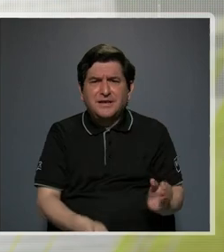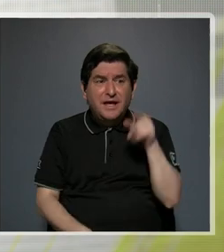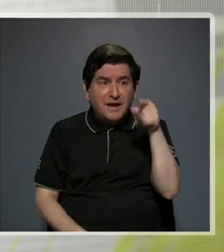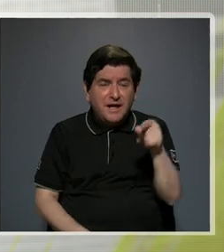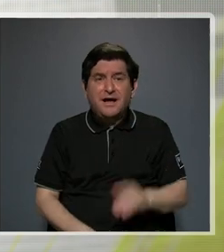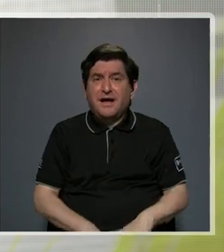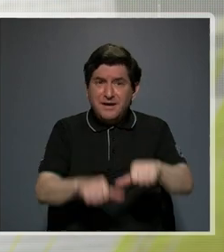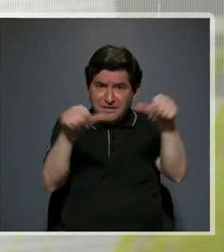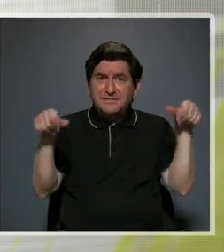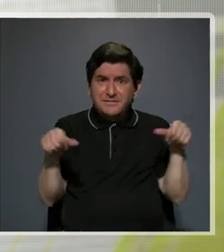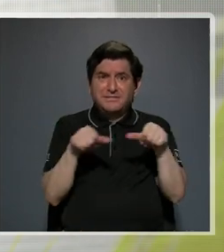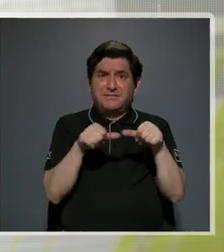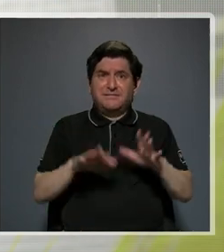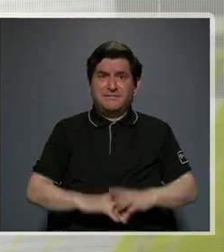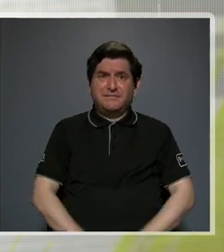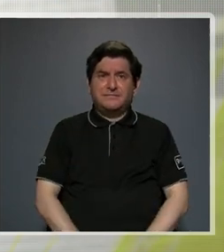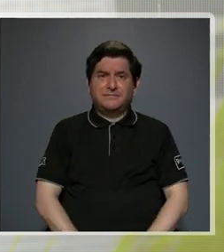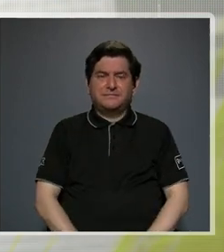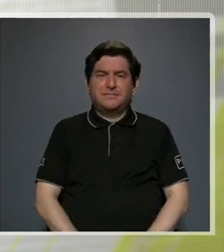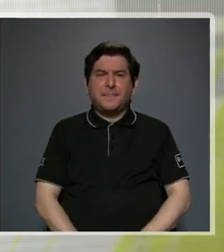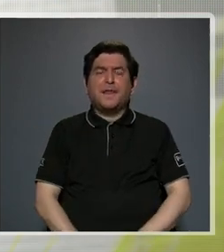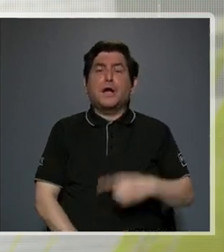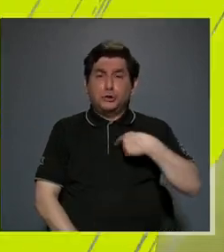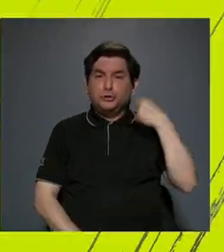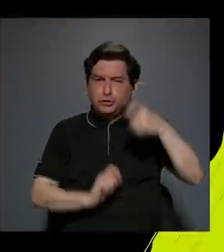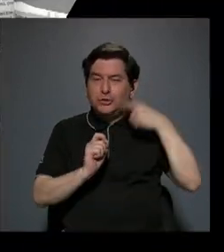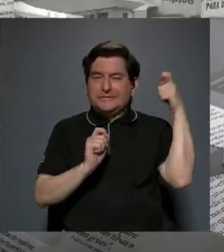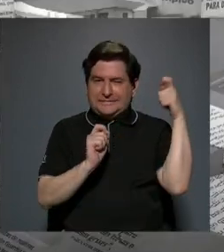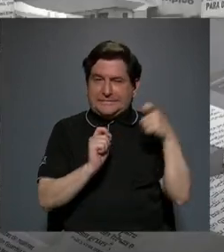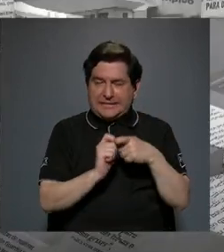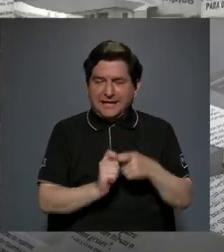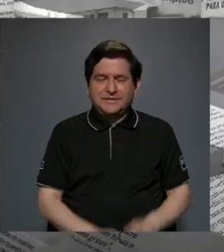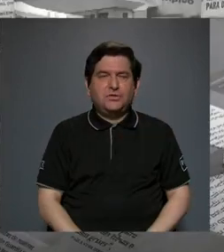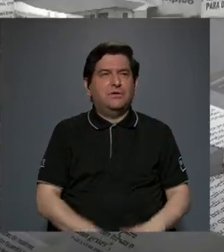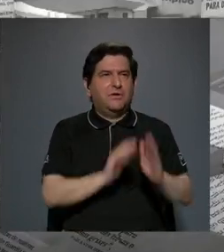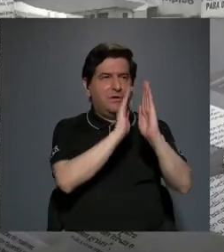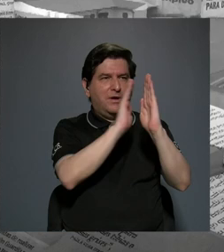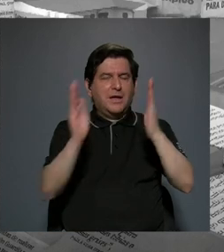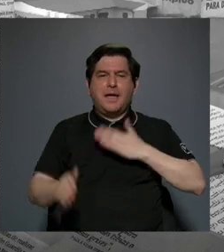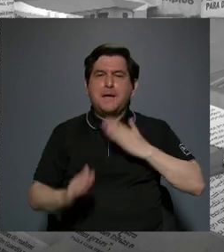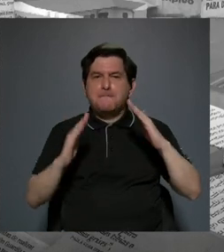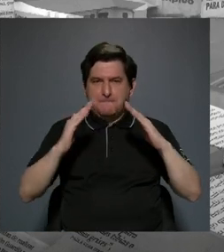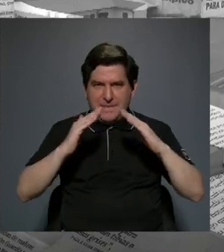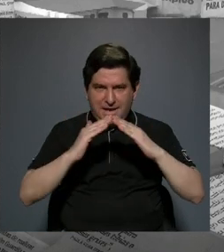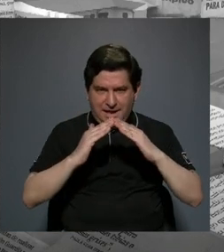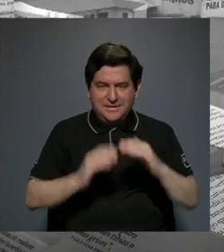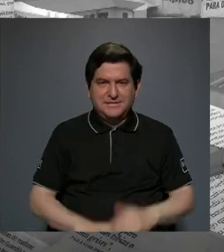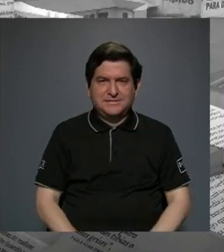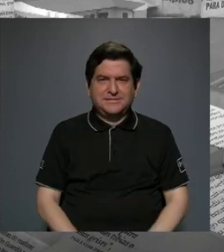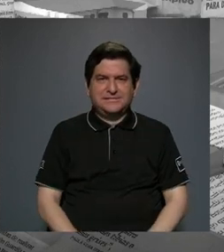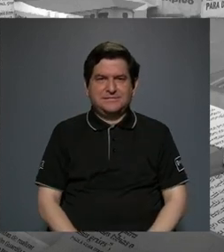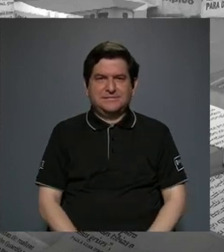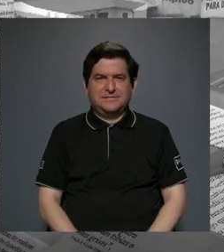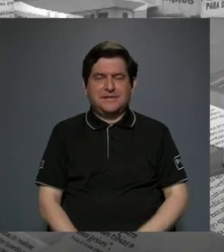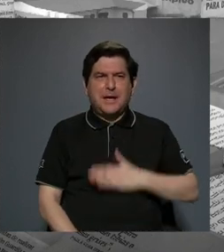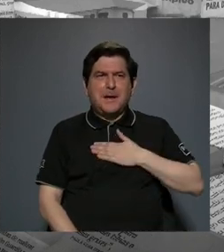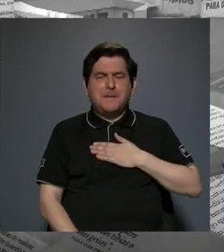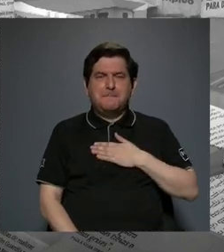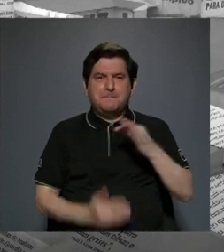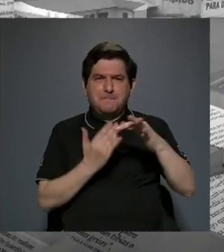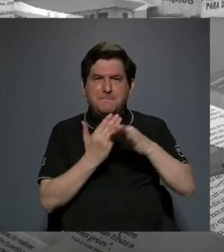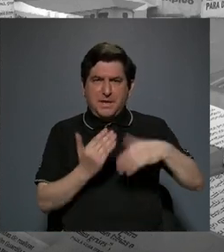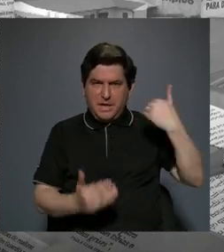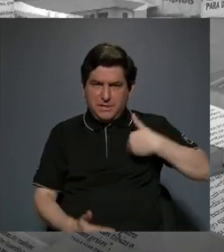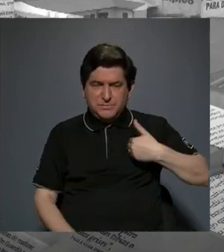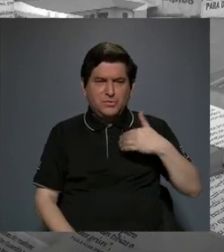a eso ¿verdad? mire yo precisamente en la biblioteca de mi casa no es mío desde mi esposo